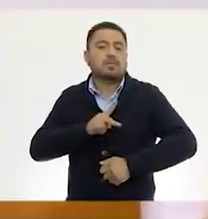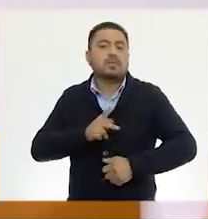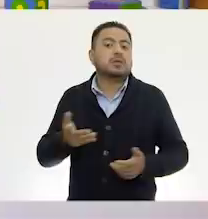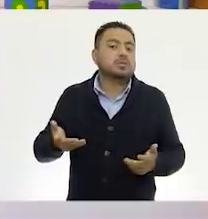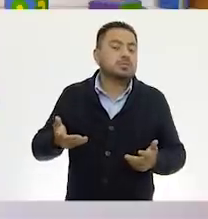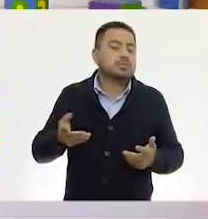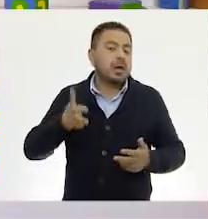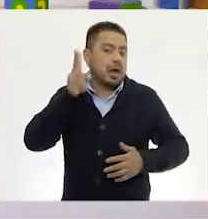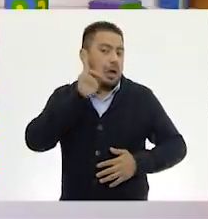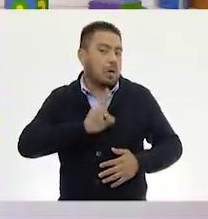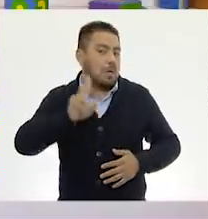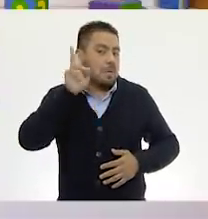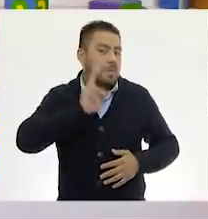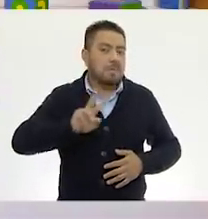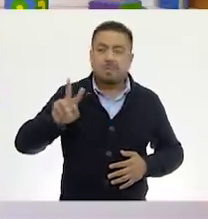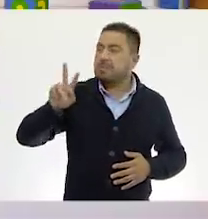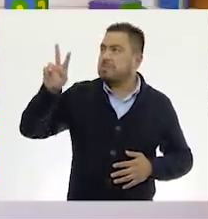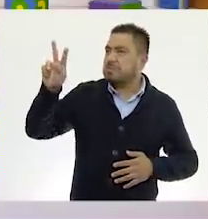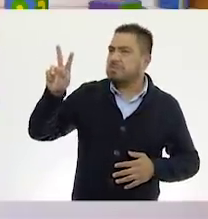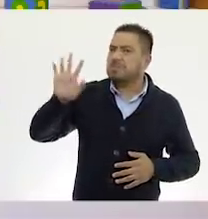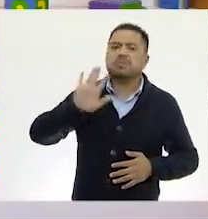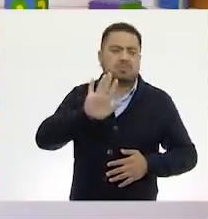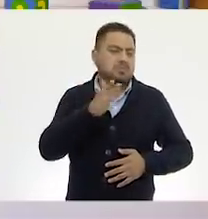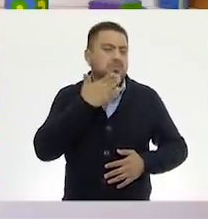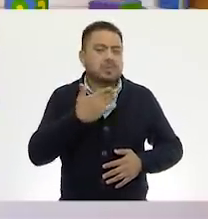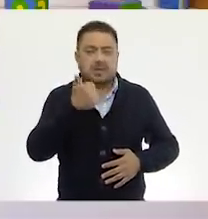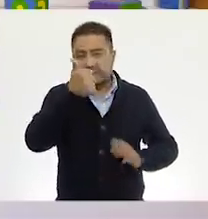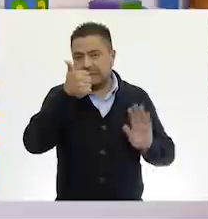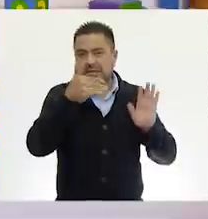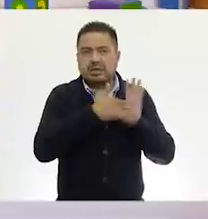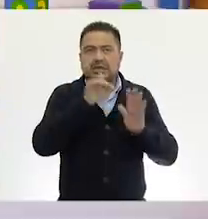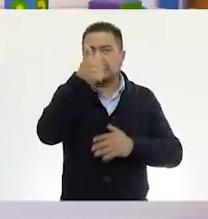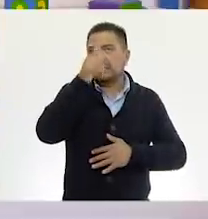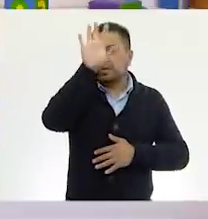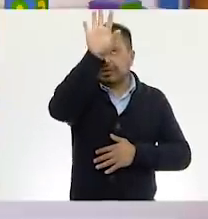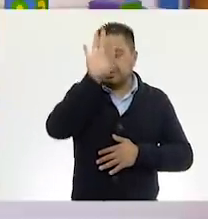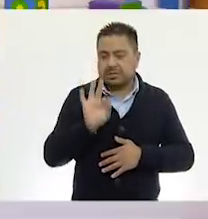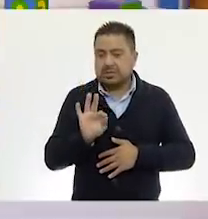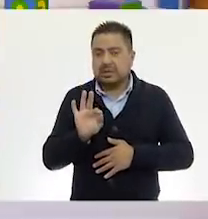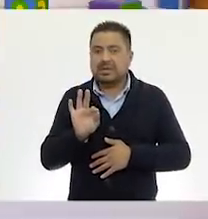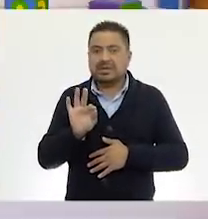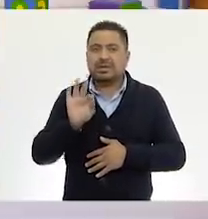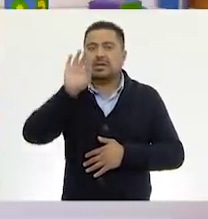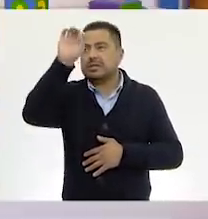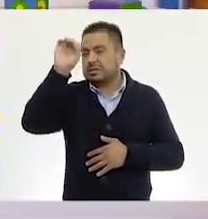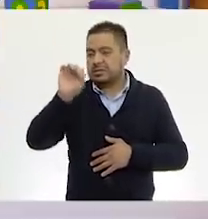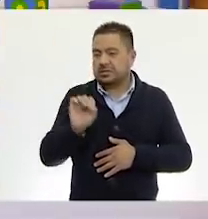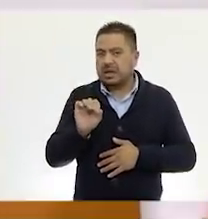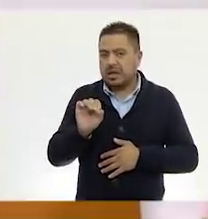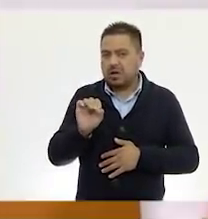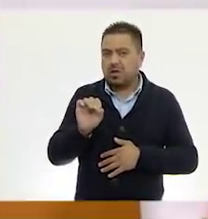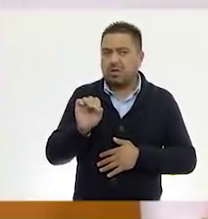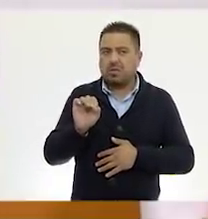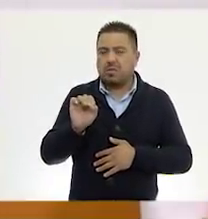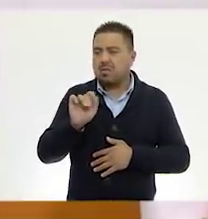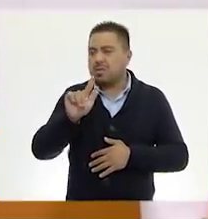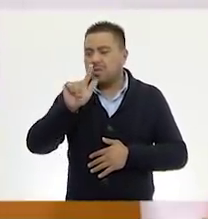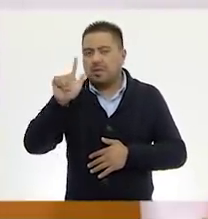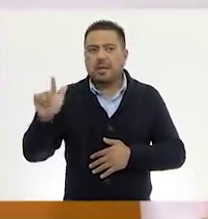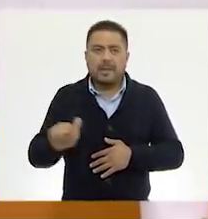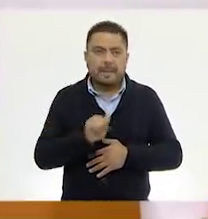A ver, vamos a verlo. Muy bien. 6,000. Ok, pongo el 6. Luego la coma. Muy bien.